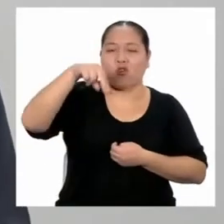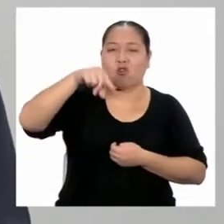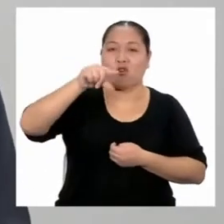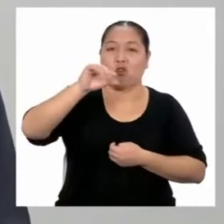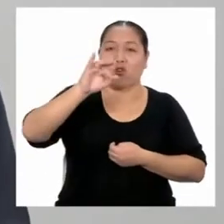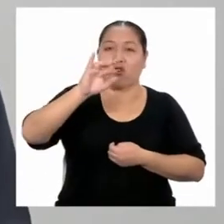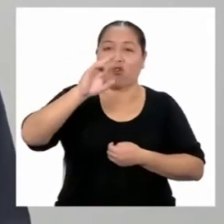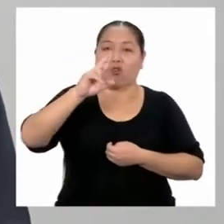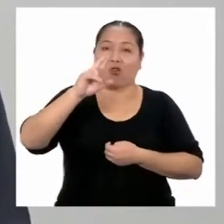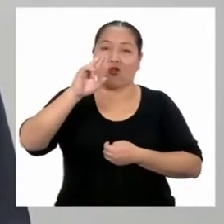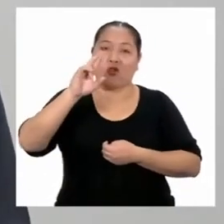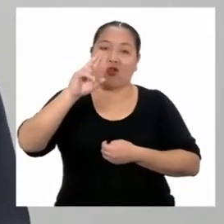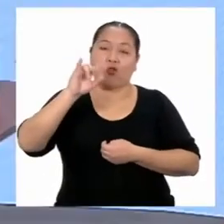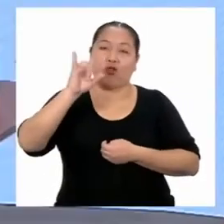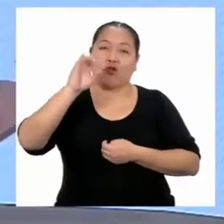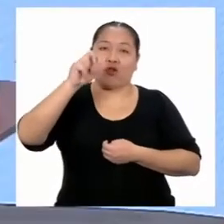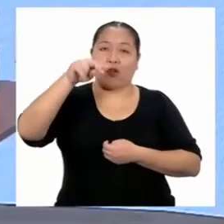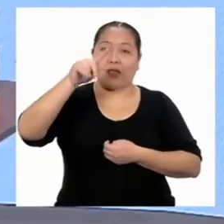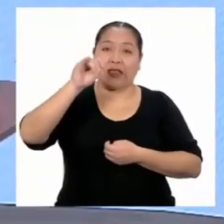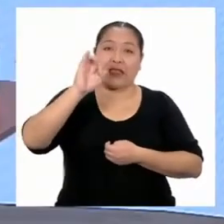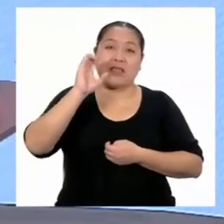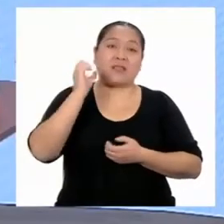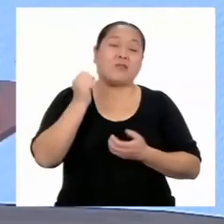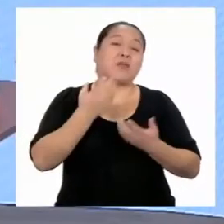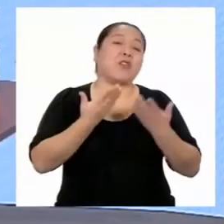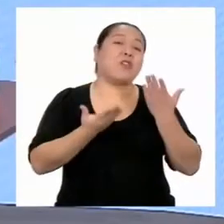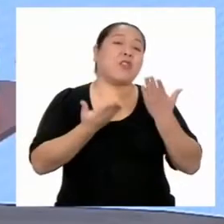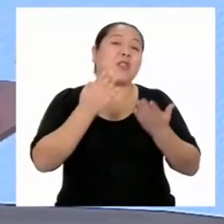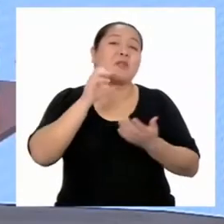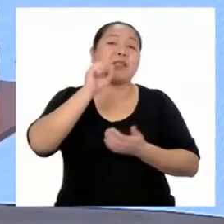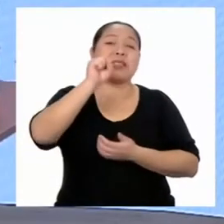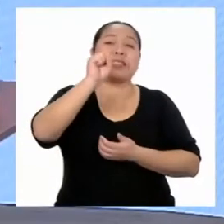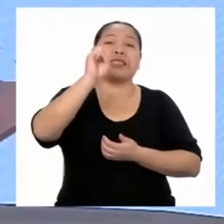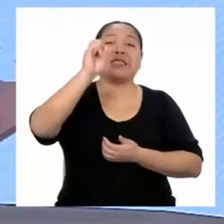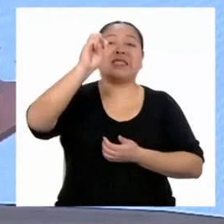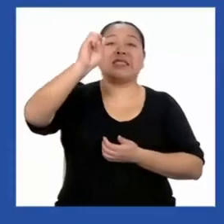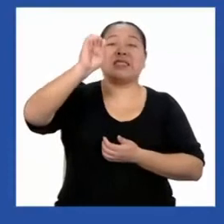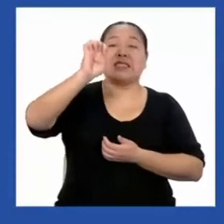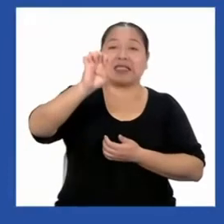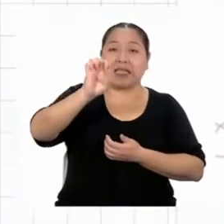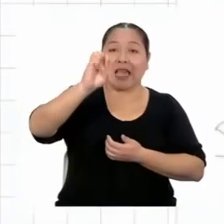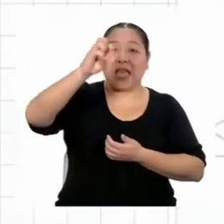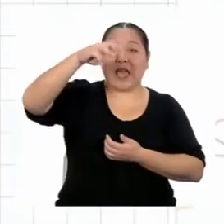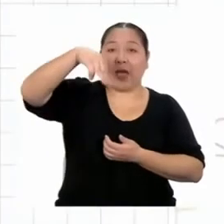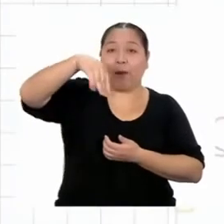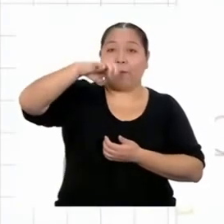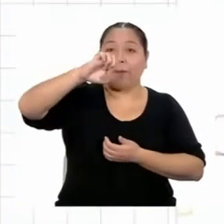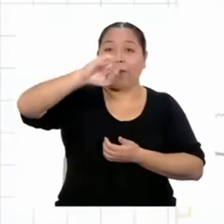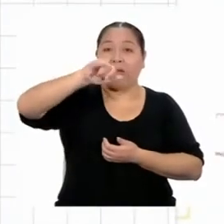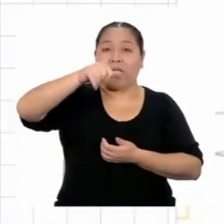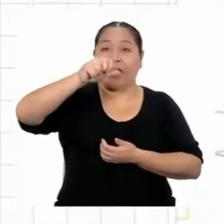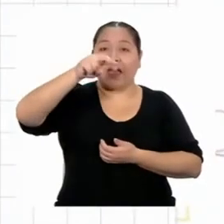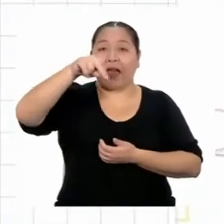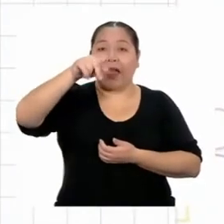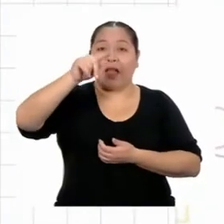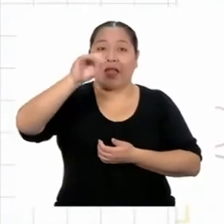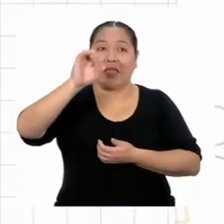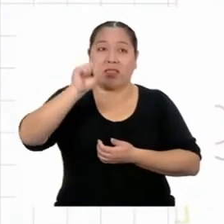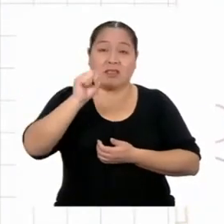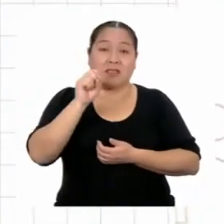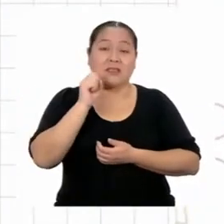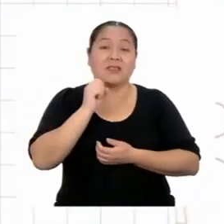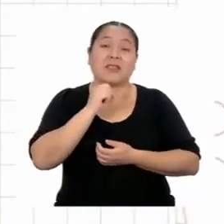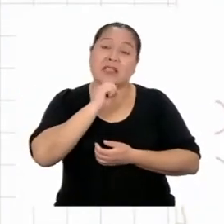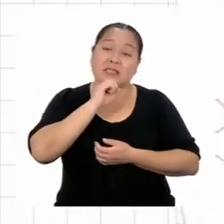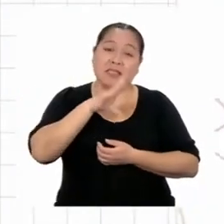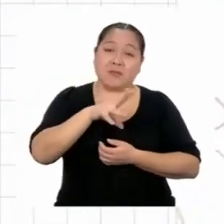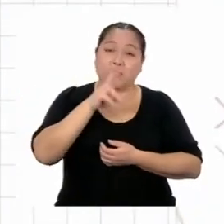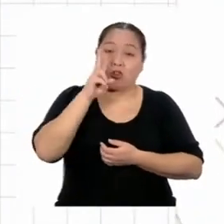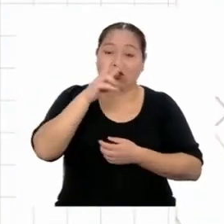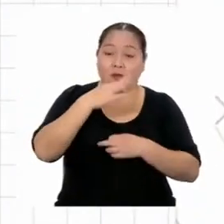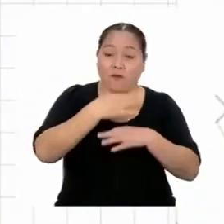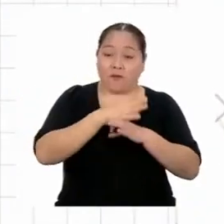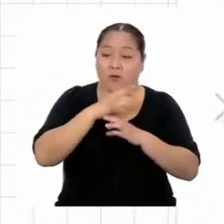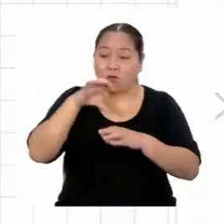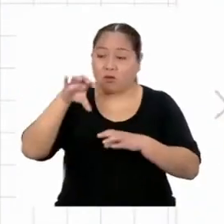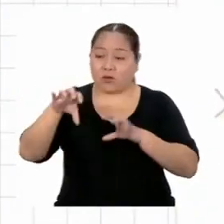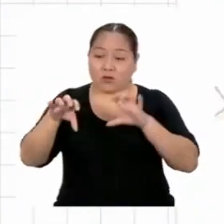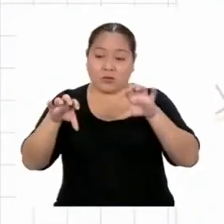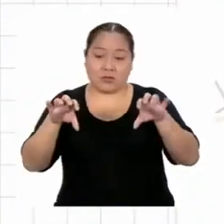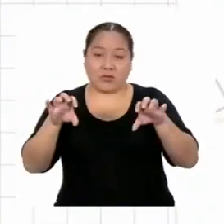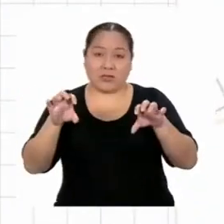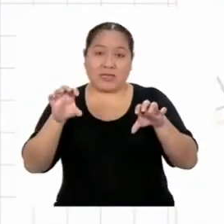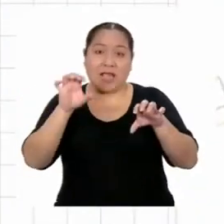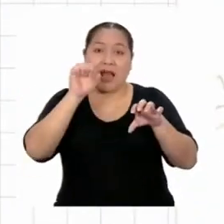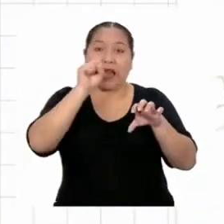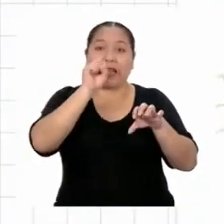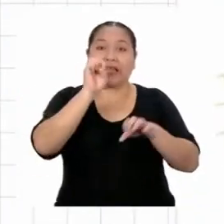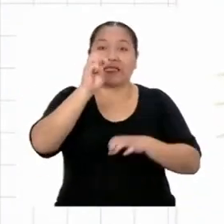quizá sean semejantes. ¿A qué se refiere con semejantes? Podemos decir que dos figuras son semejantes cuando